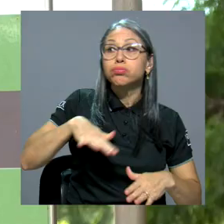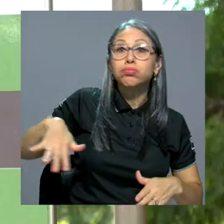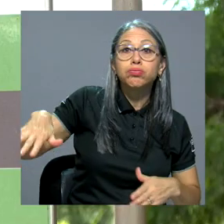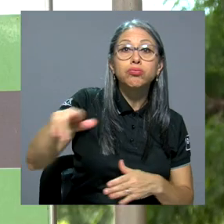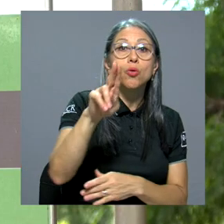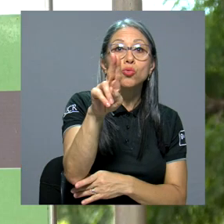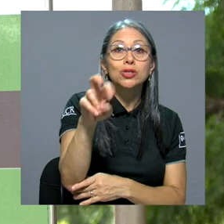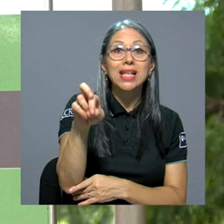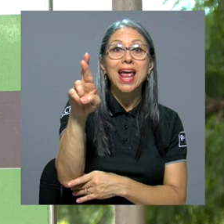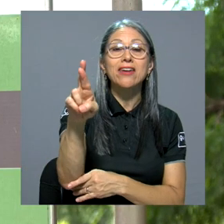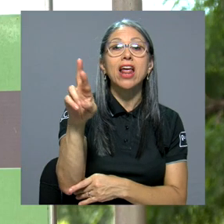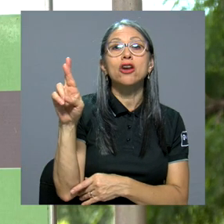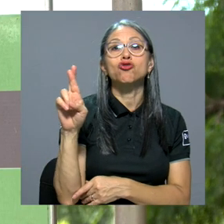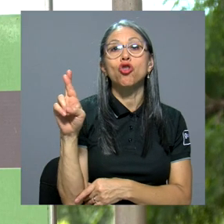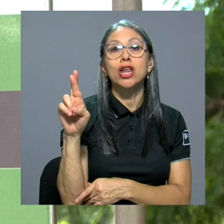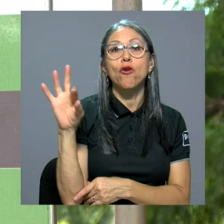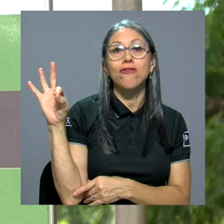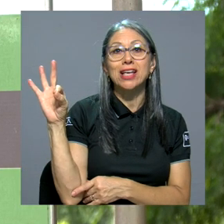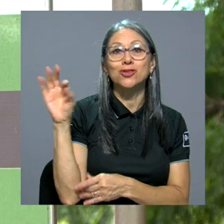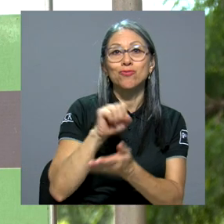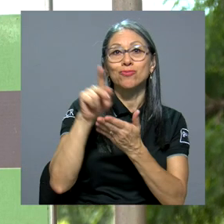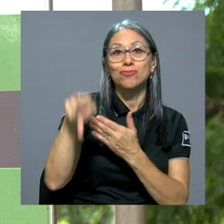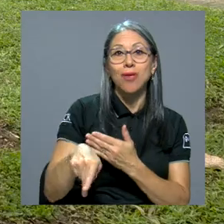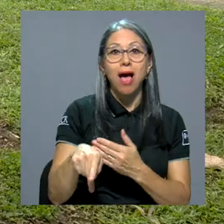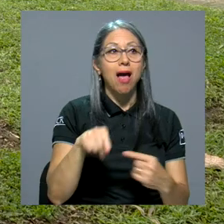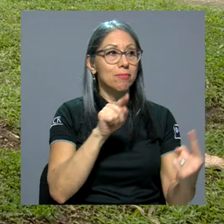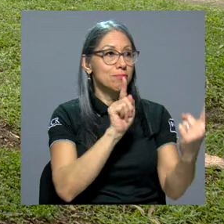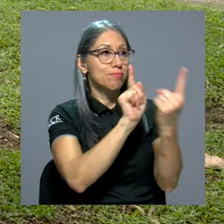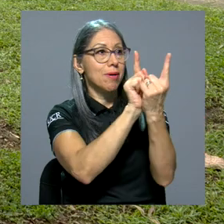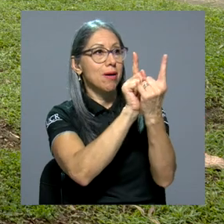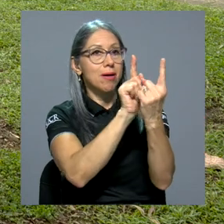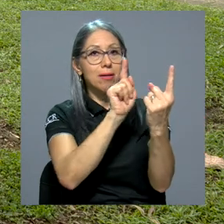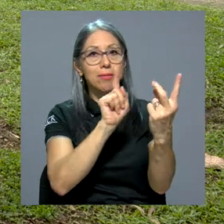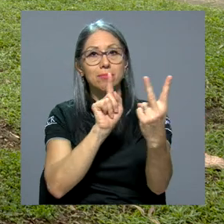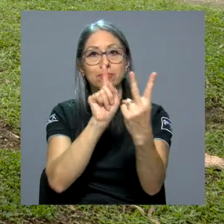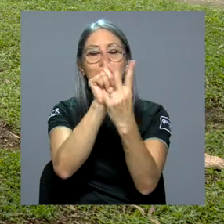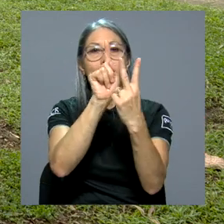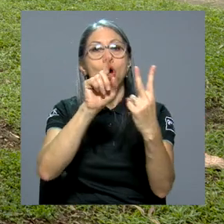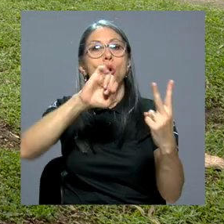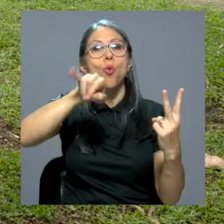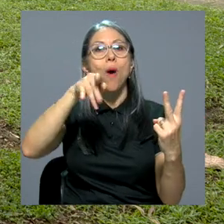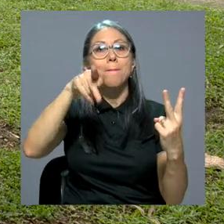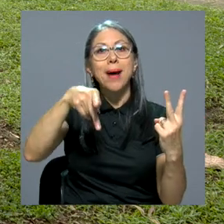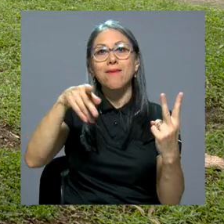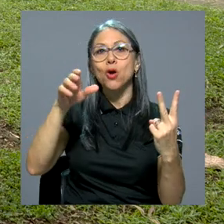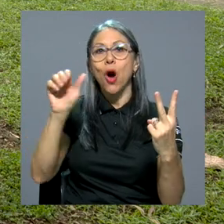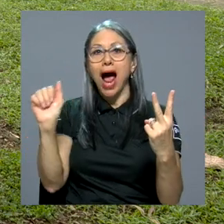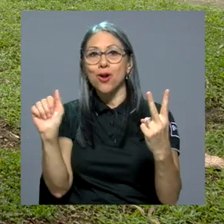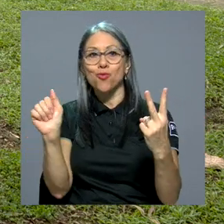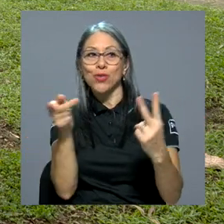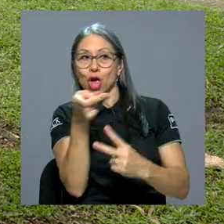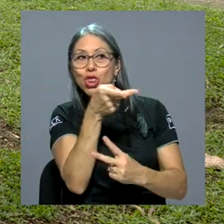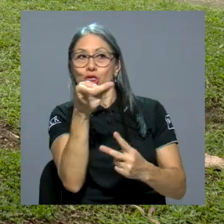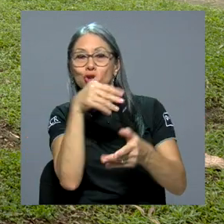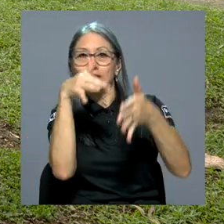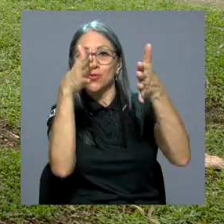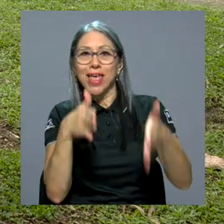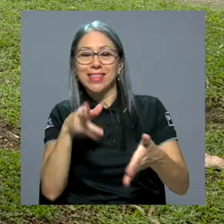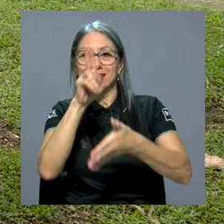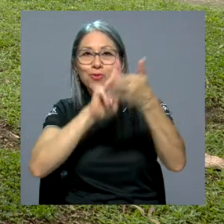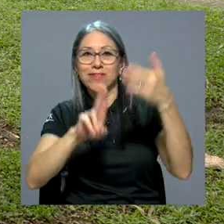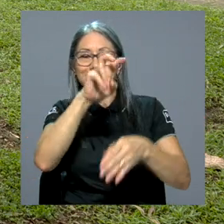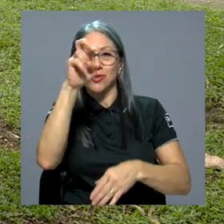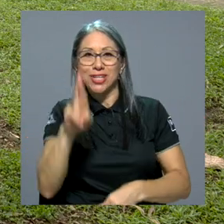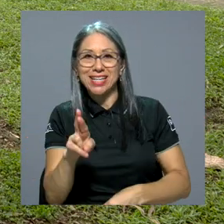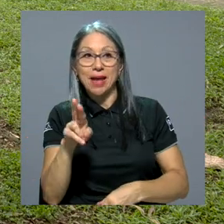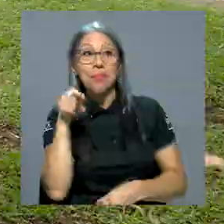Caminando por la sede Rodrigo Facio, nos topamos con Juan Pablo y Arón, dos estudiantes de la Universidad de Costa